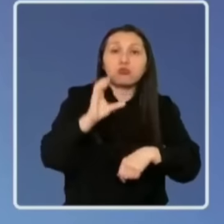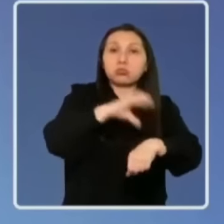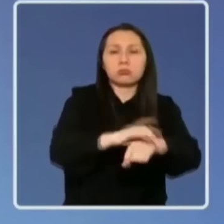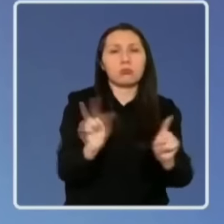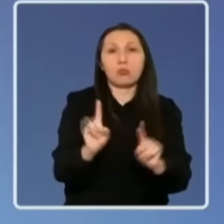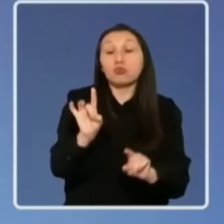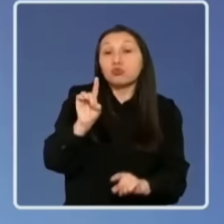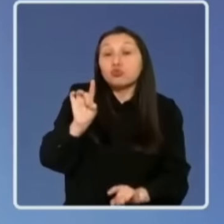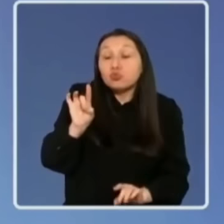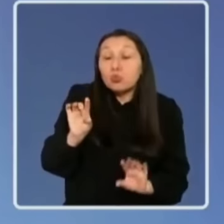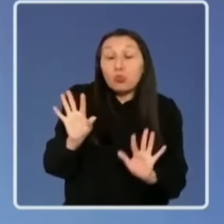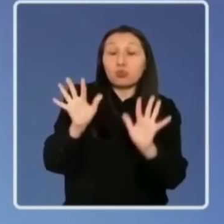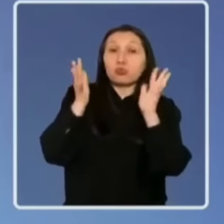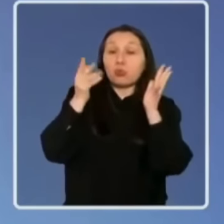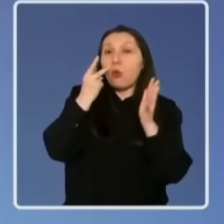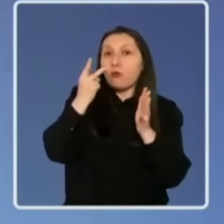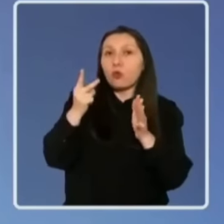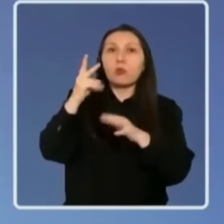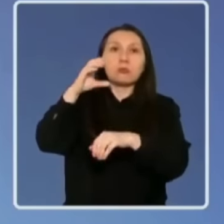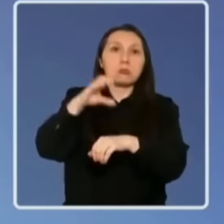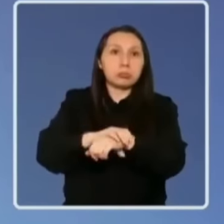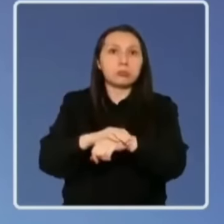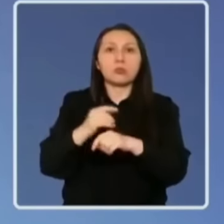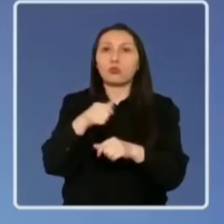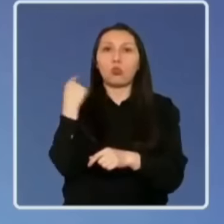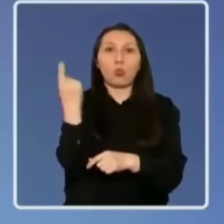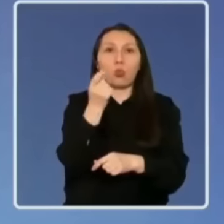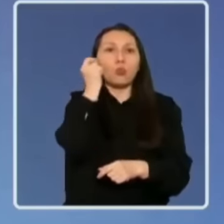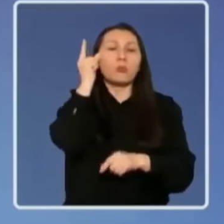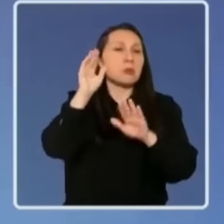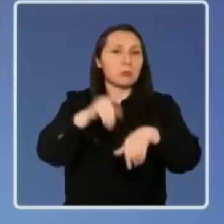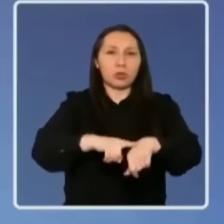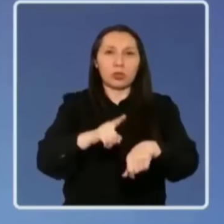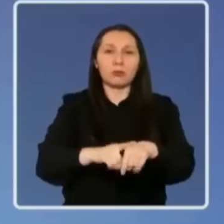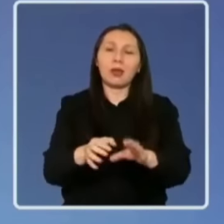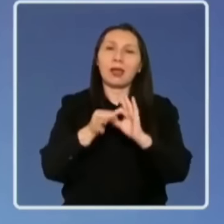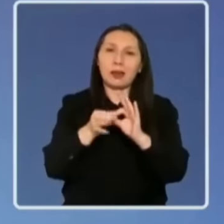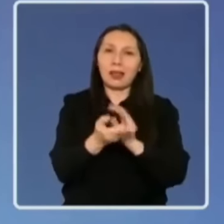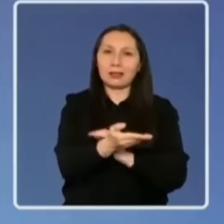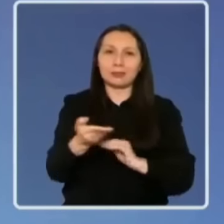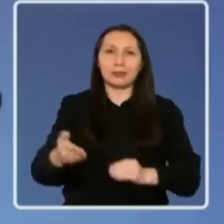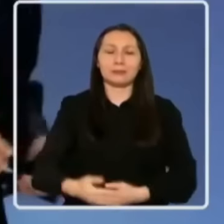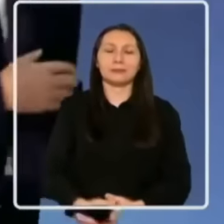simplemente se enteró al igual que todo el mundo. ¿Estamos? Señoritas caballeros, muchas gracias.